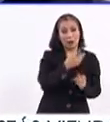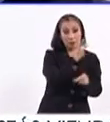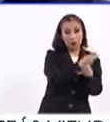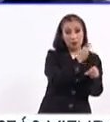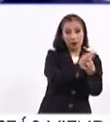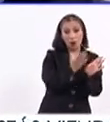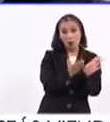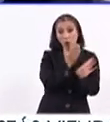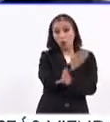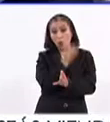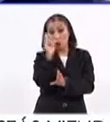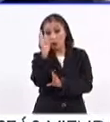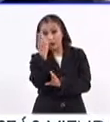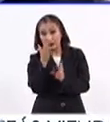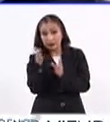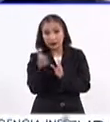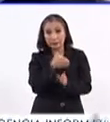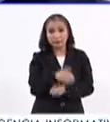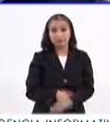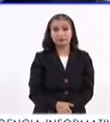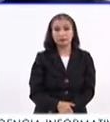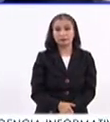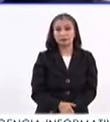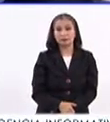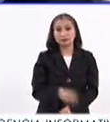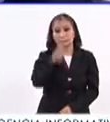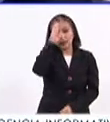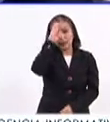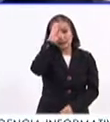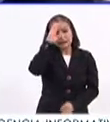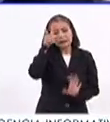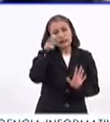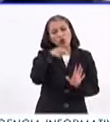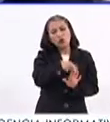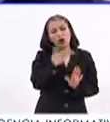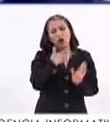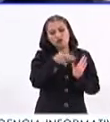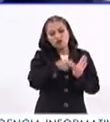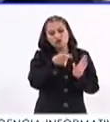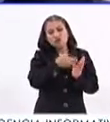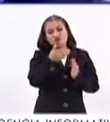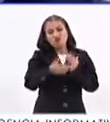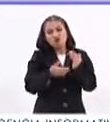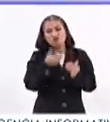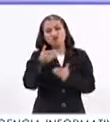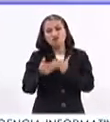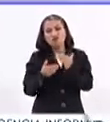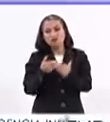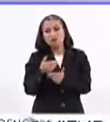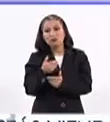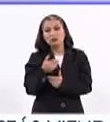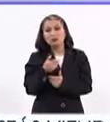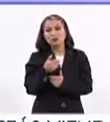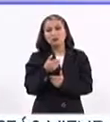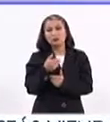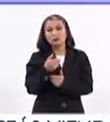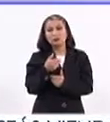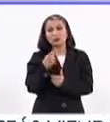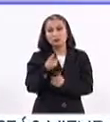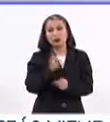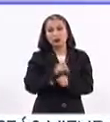bachillerato o en la etapa de la universidad? Claro, pensando que es alguien que lleva una constancia en su